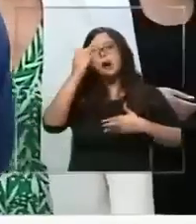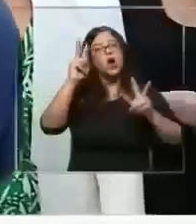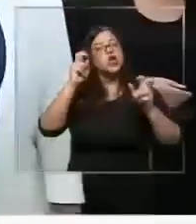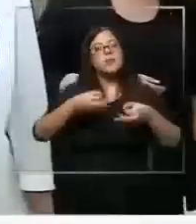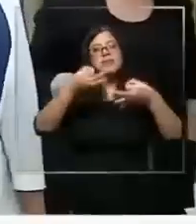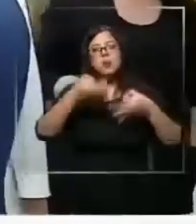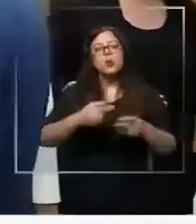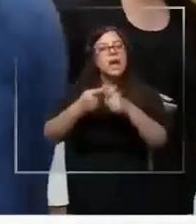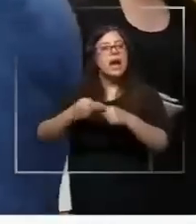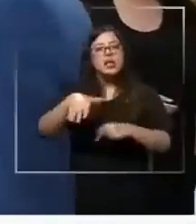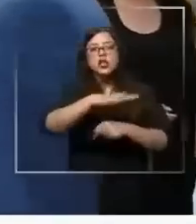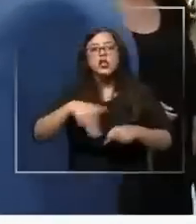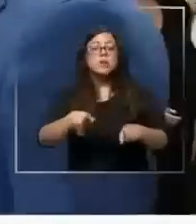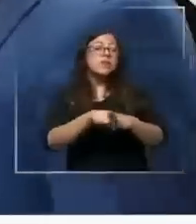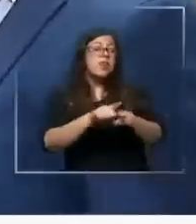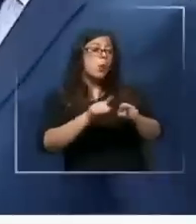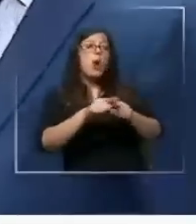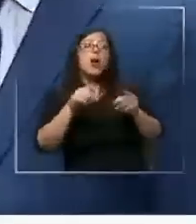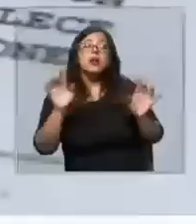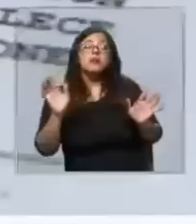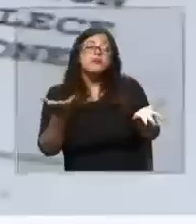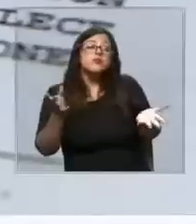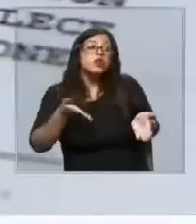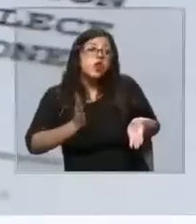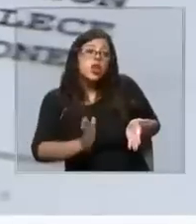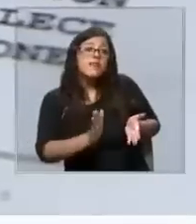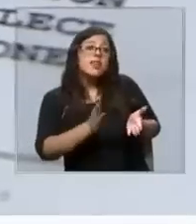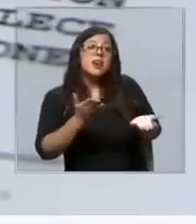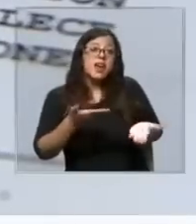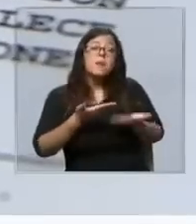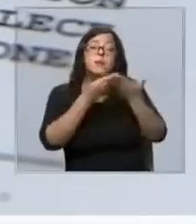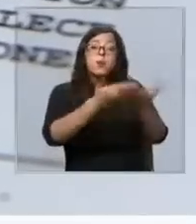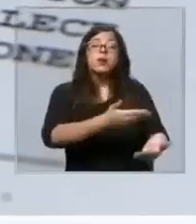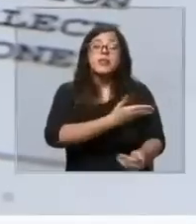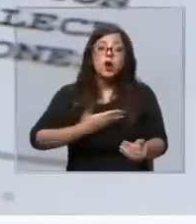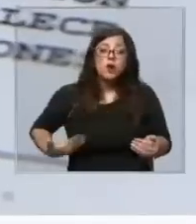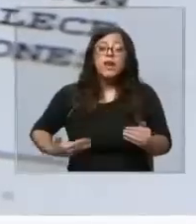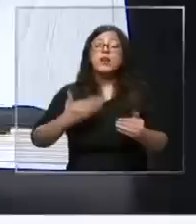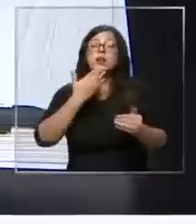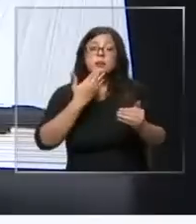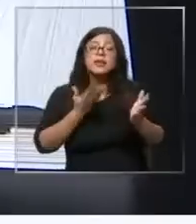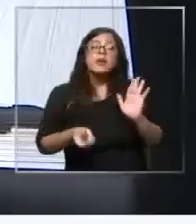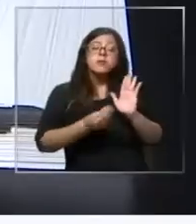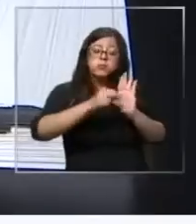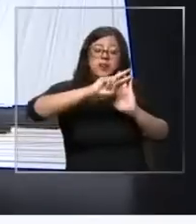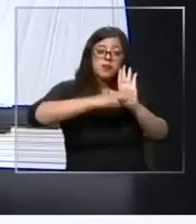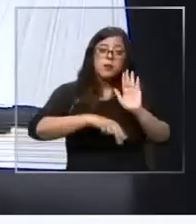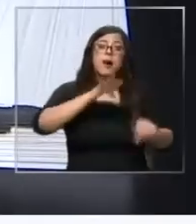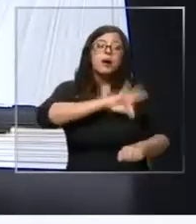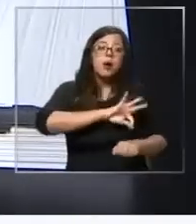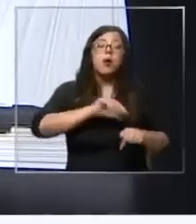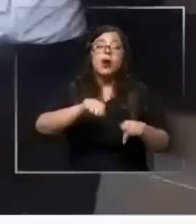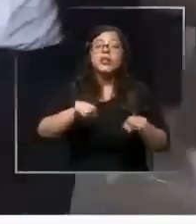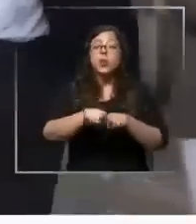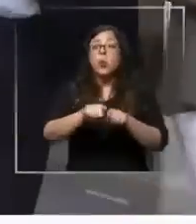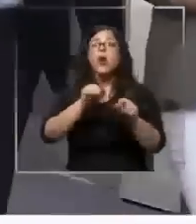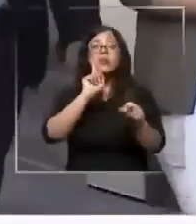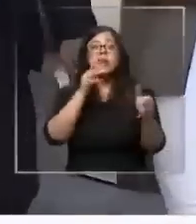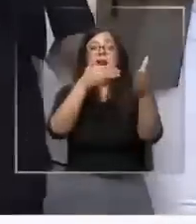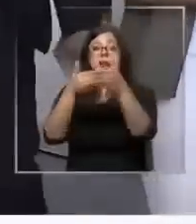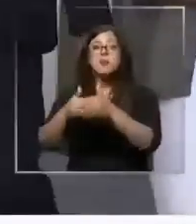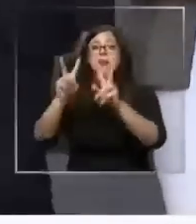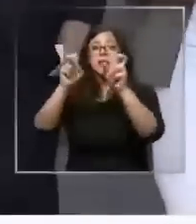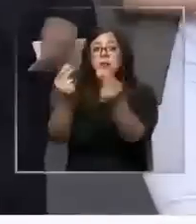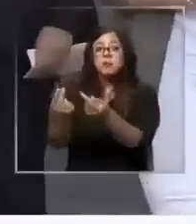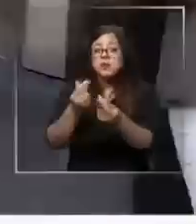de igual forma, aún queda el autopréstamo que propone el gobierno y que está incluido en la reforma previsional, uno que es mucho más restrictivo en cuanto a los